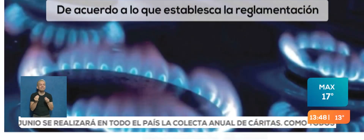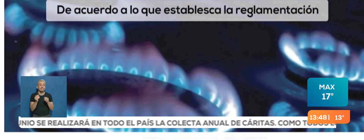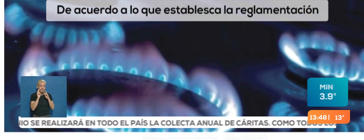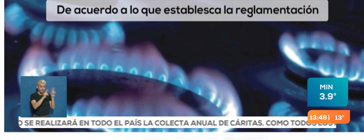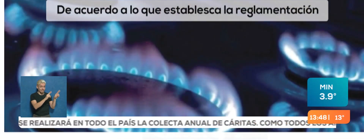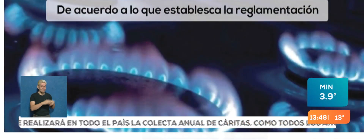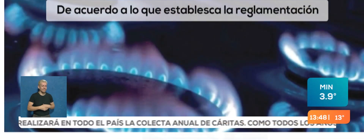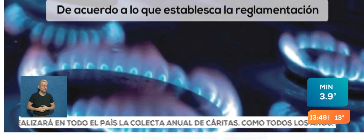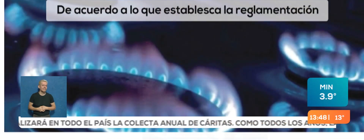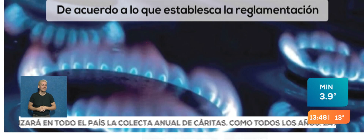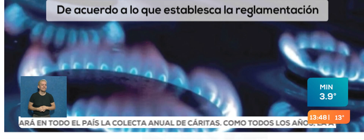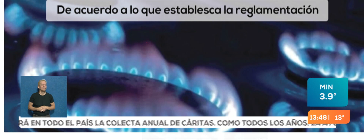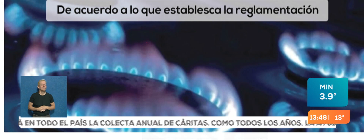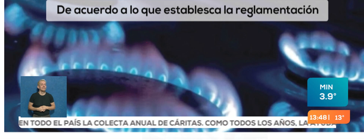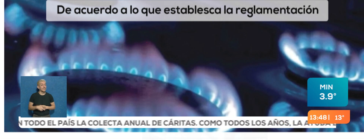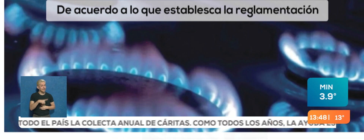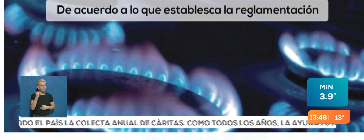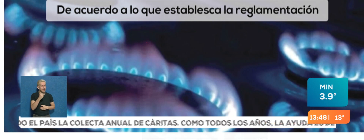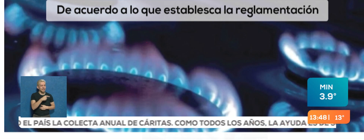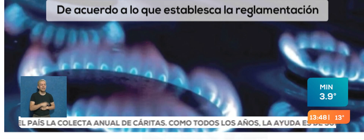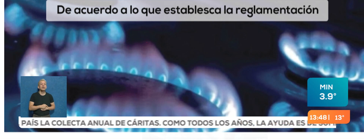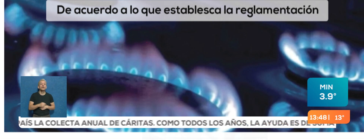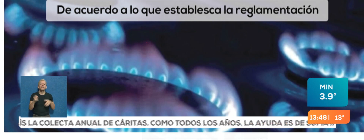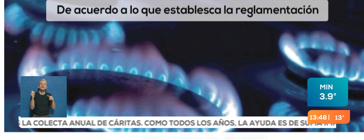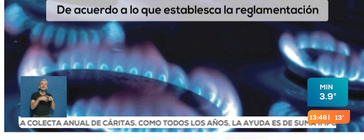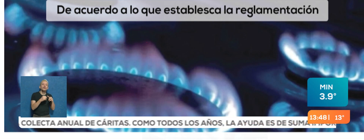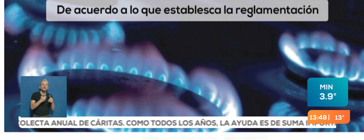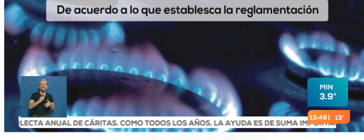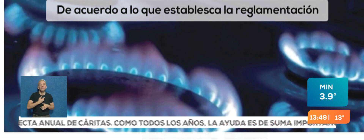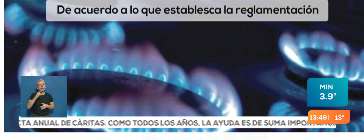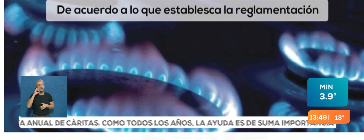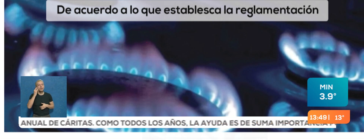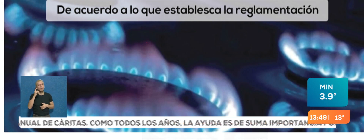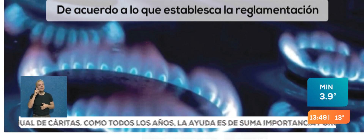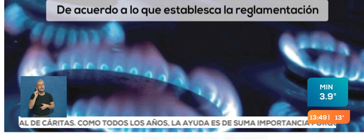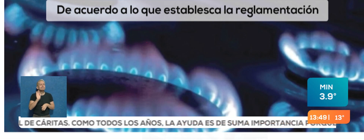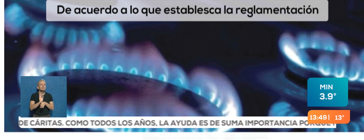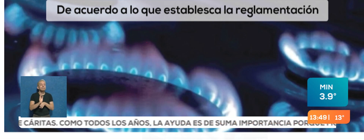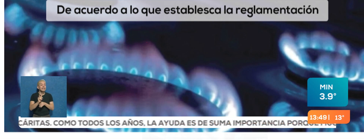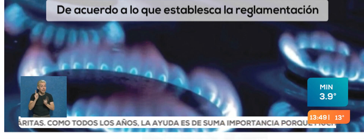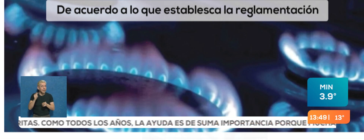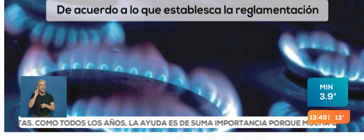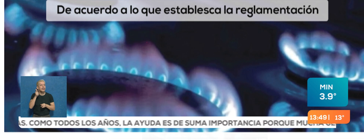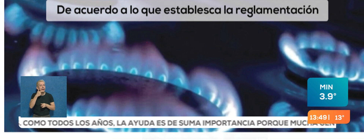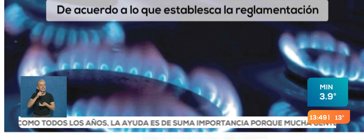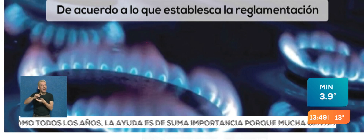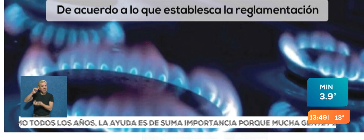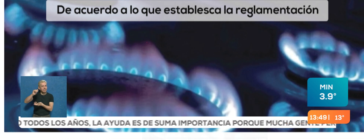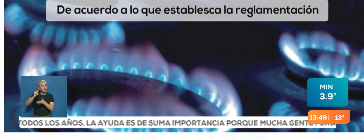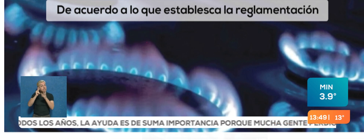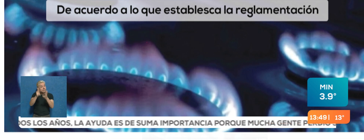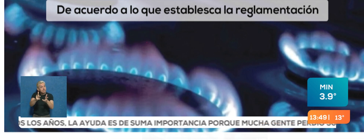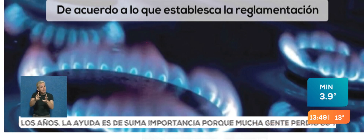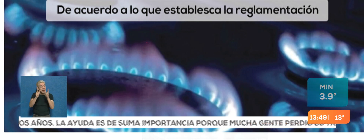capítulo. Este es un dato importante. El fondo fiduciario también comprende el gas en garrafa. Atención al dato